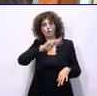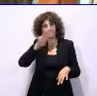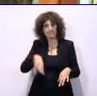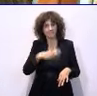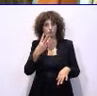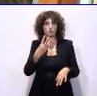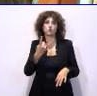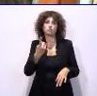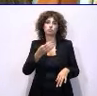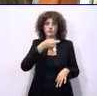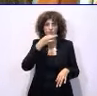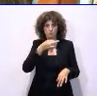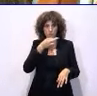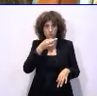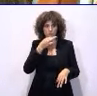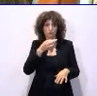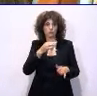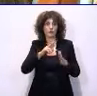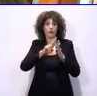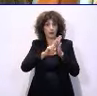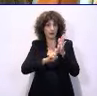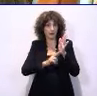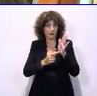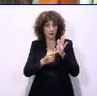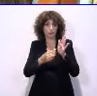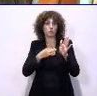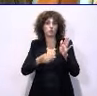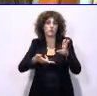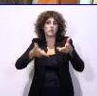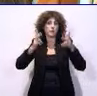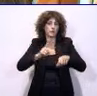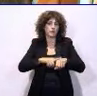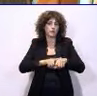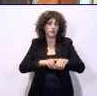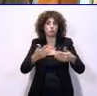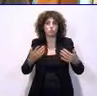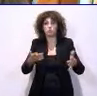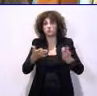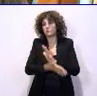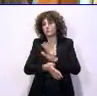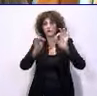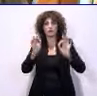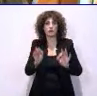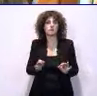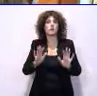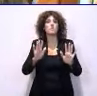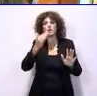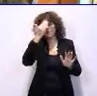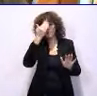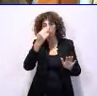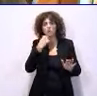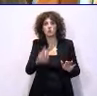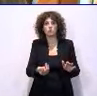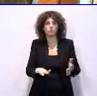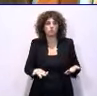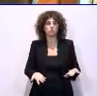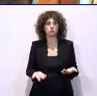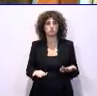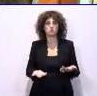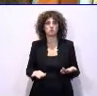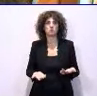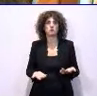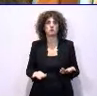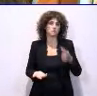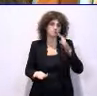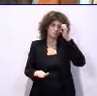y además el reglamento prevé que sea por tiempo ilimitado, por lo tanto esto es así, sin embargo los portavoces nos tasa la intervención, con lo